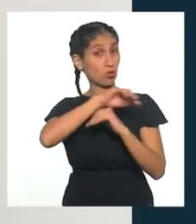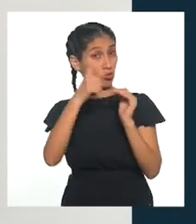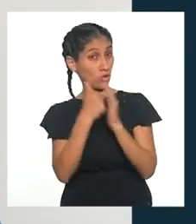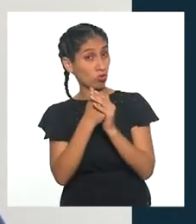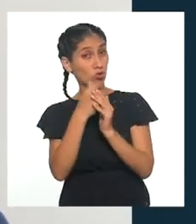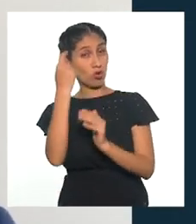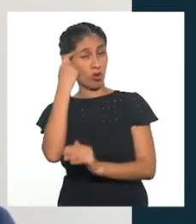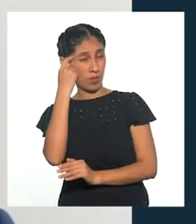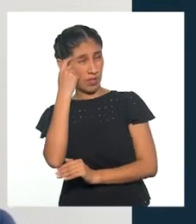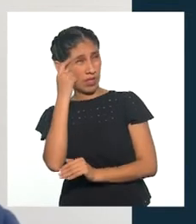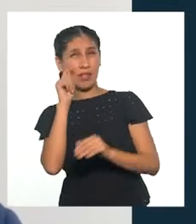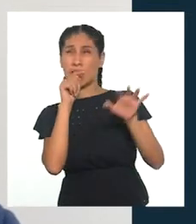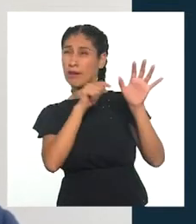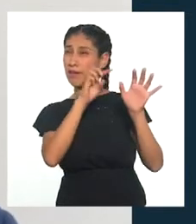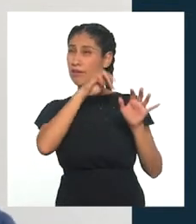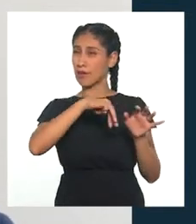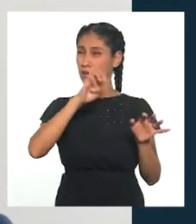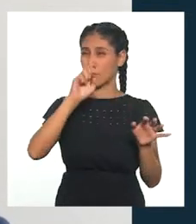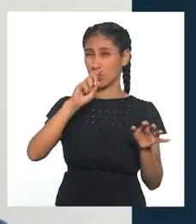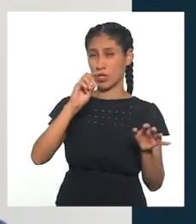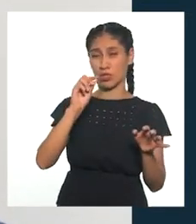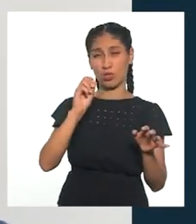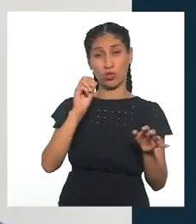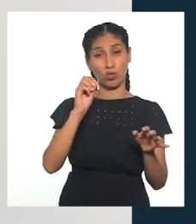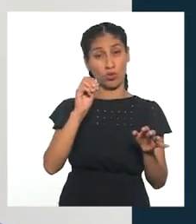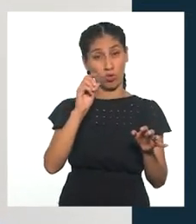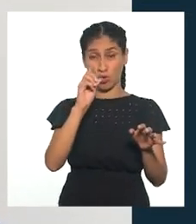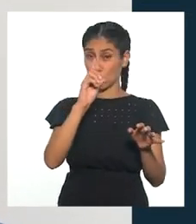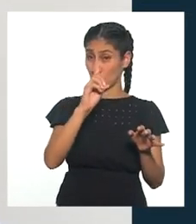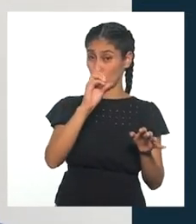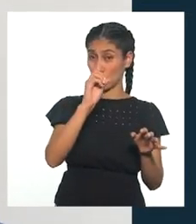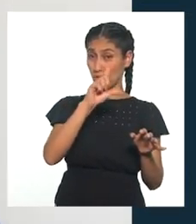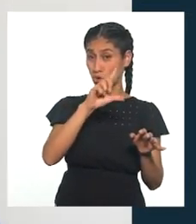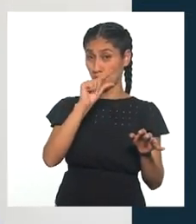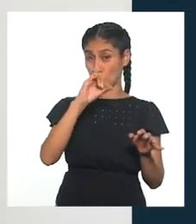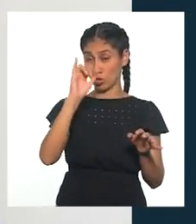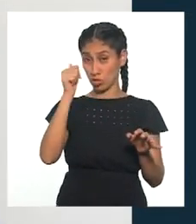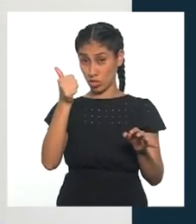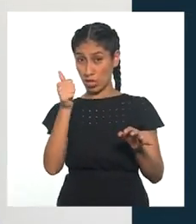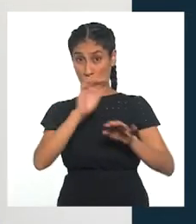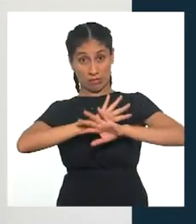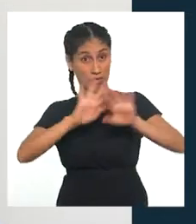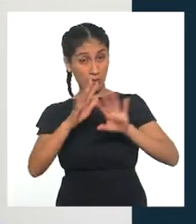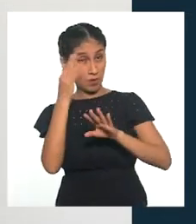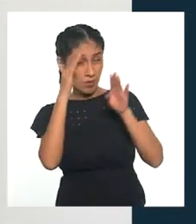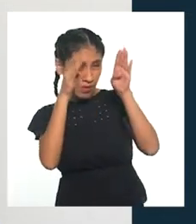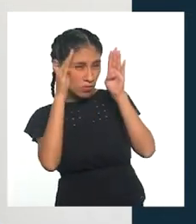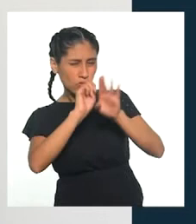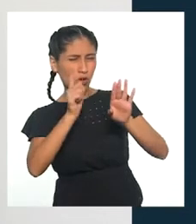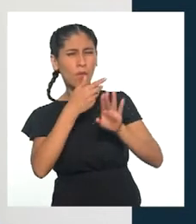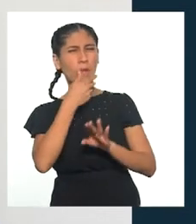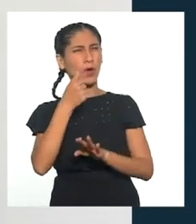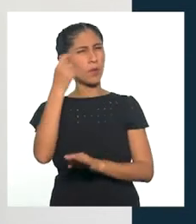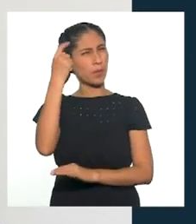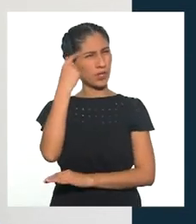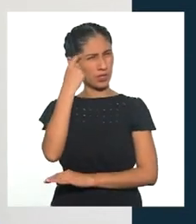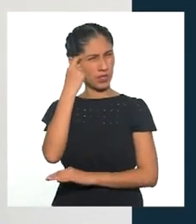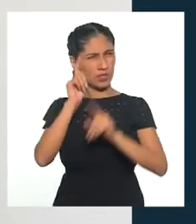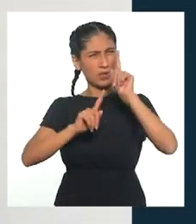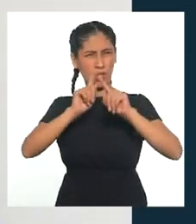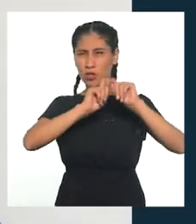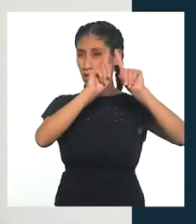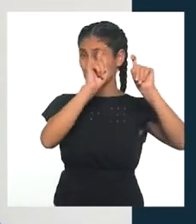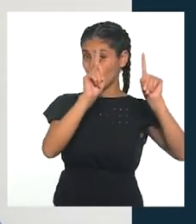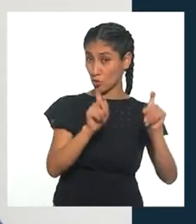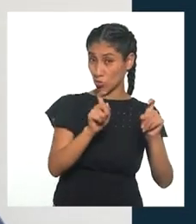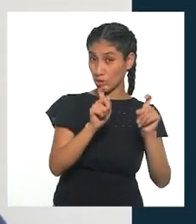otra, sino tenemos que entender por qué realmente estamos haciendo algo. Este tipo de preguntas también se plantean en el mismo